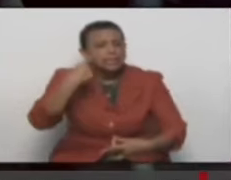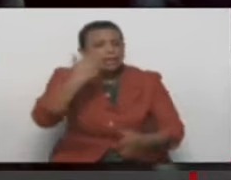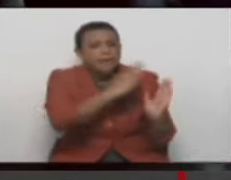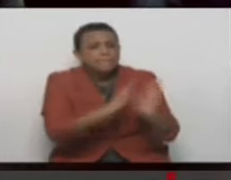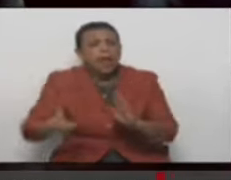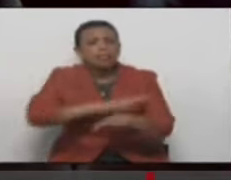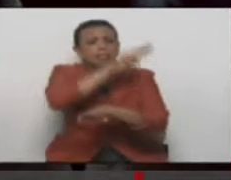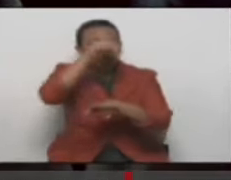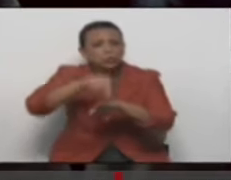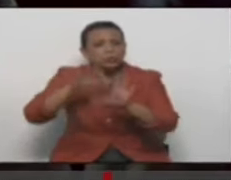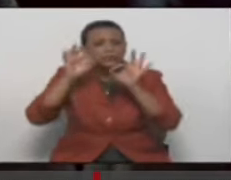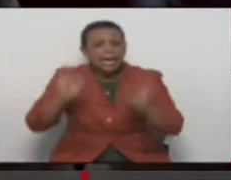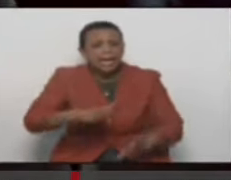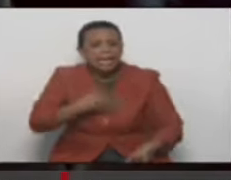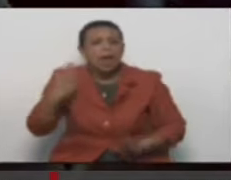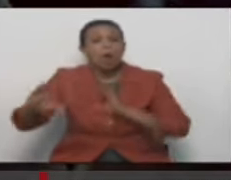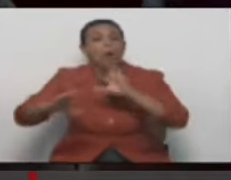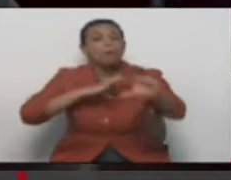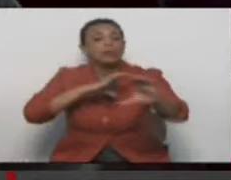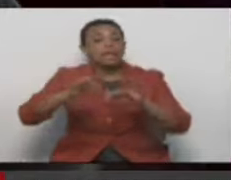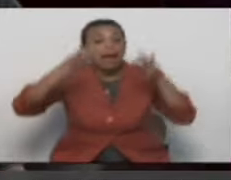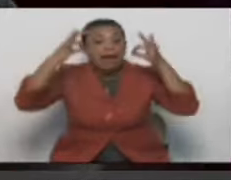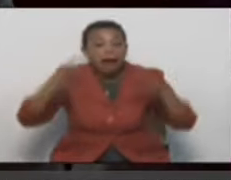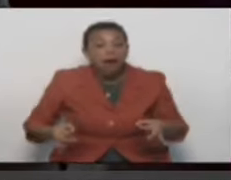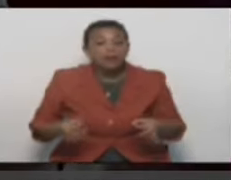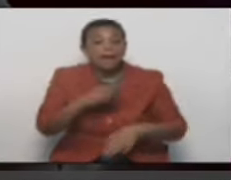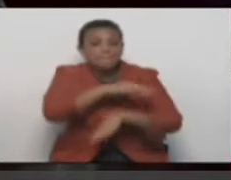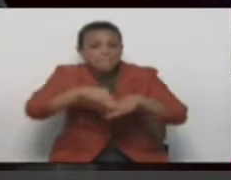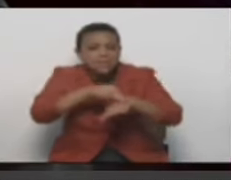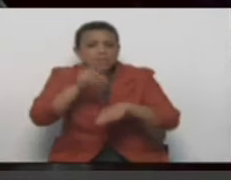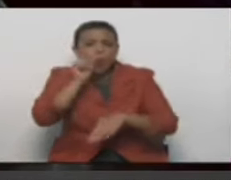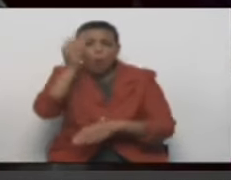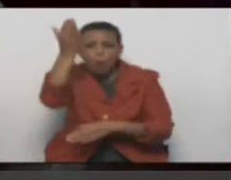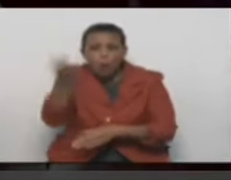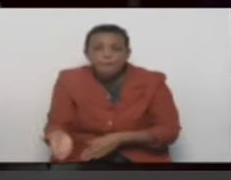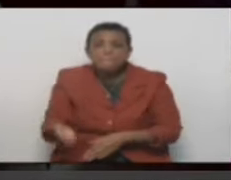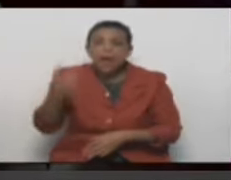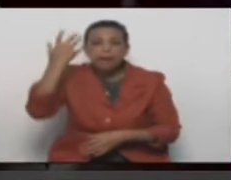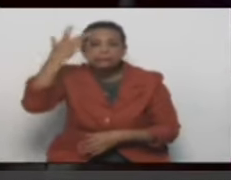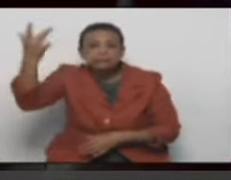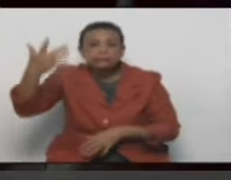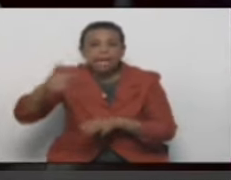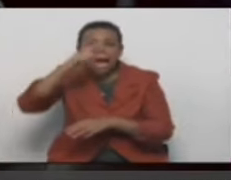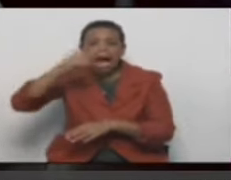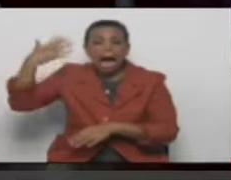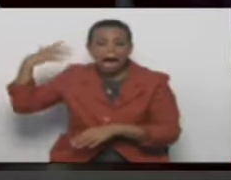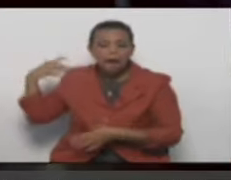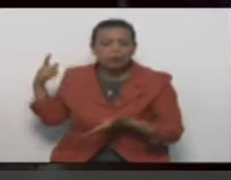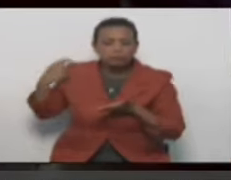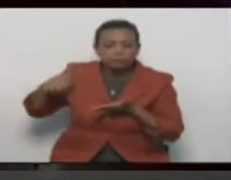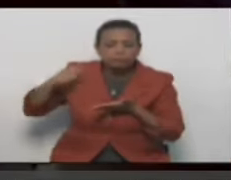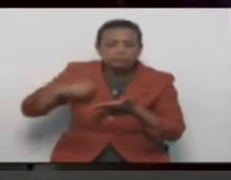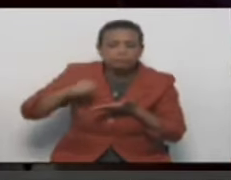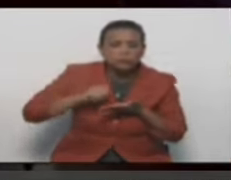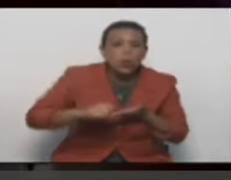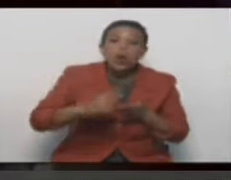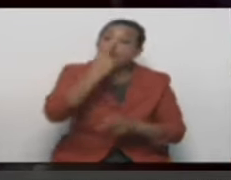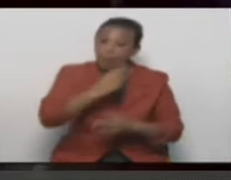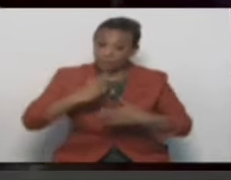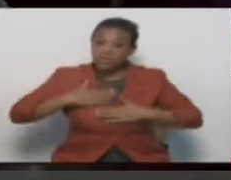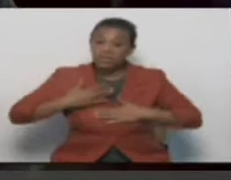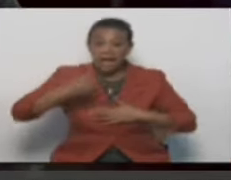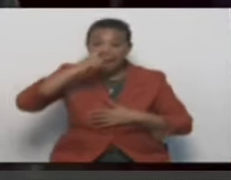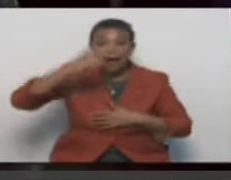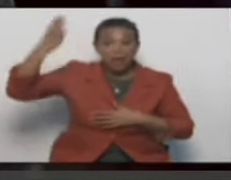nacional de telecomunicaciones que el ministro Márquez ha elaborado desde hace un par de años. Y lo que le prometimos en la feria